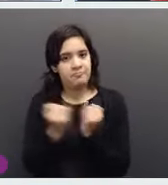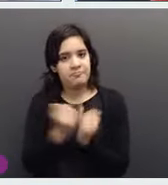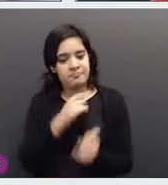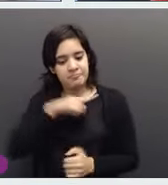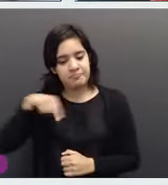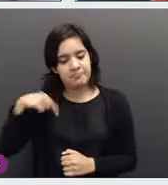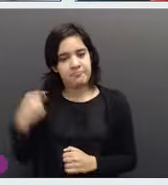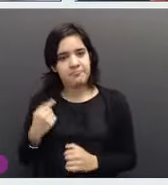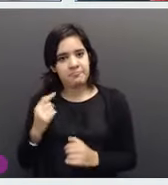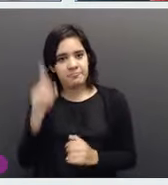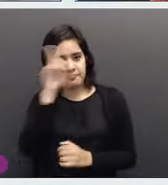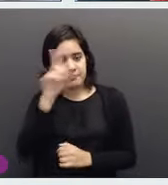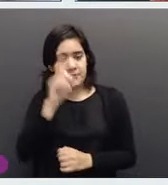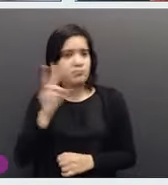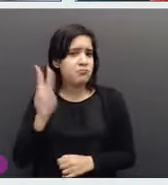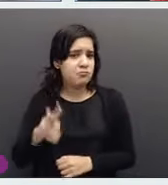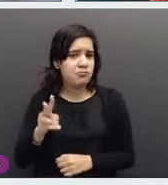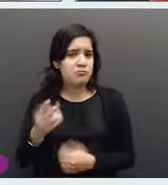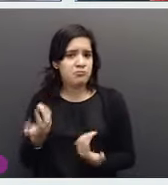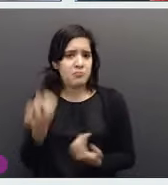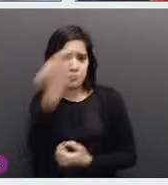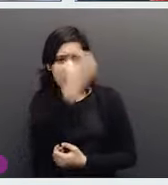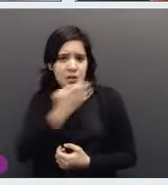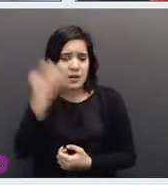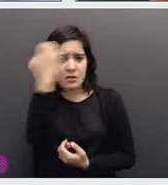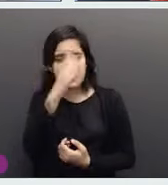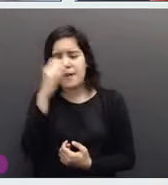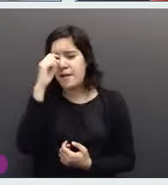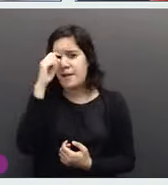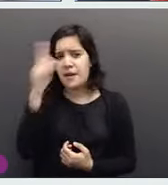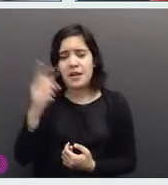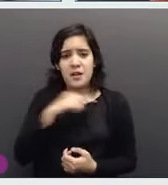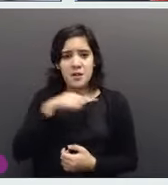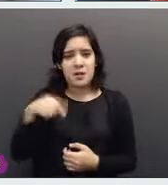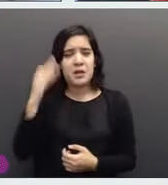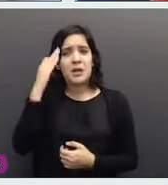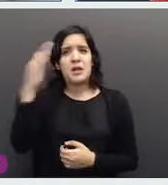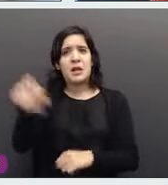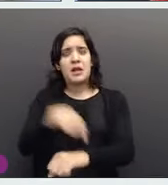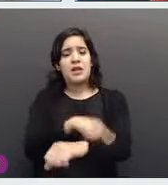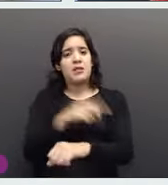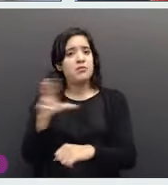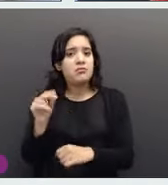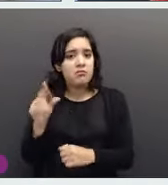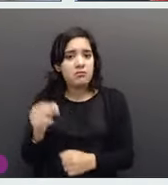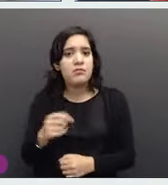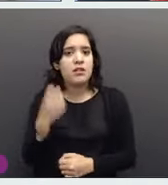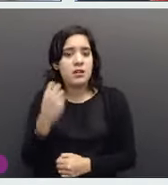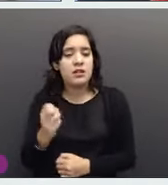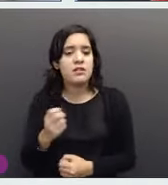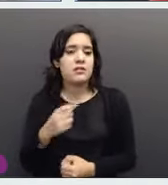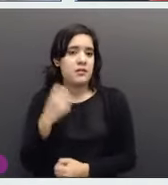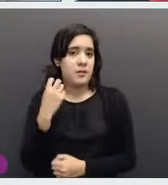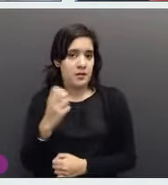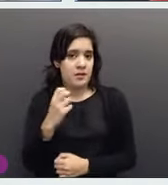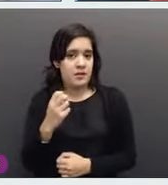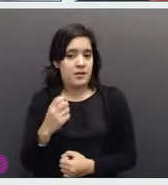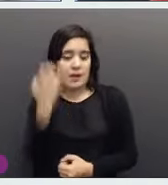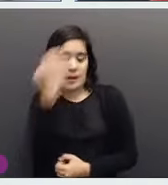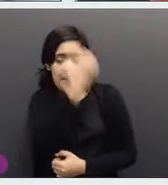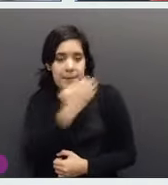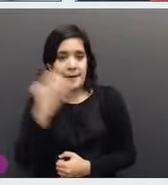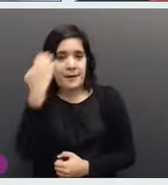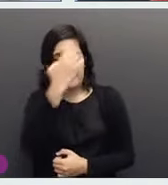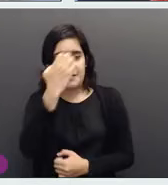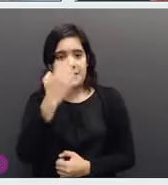No nos tardamos mucho en hacerlo y salva vidas. Un papá Nicolau, vemos que cambia la vida de la paciente para llegar a un